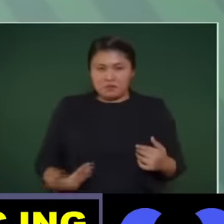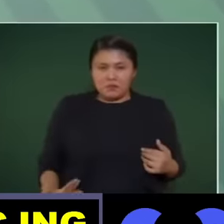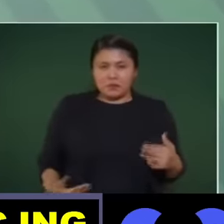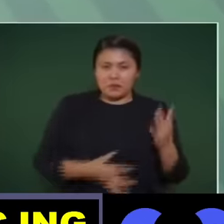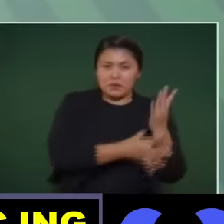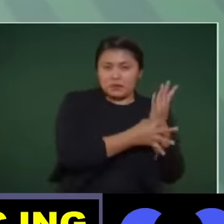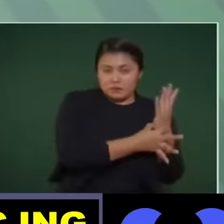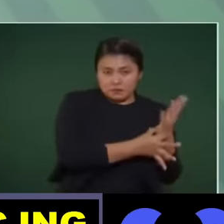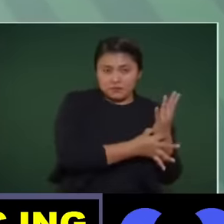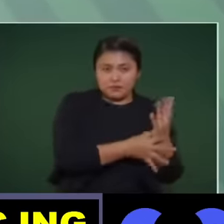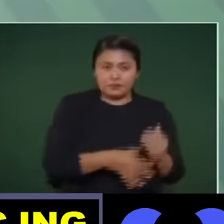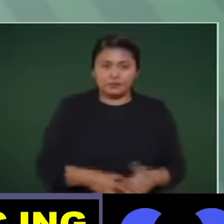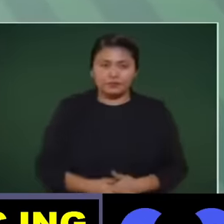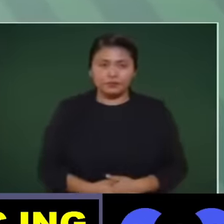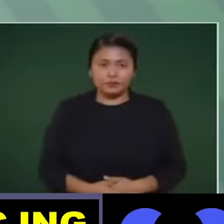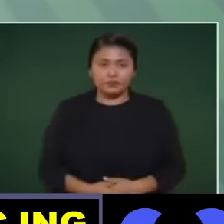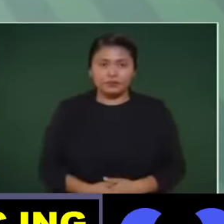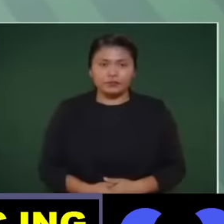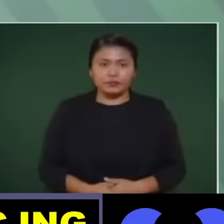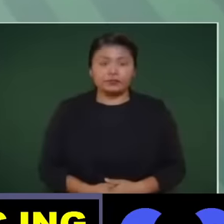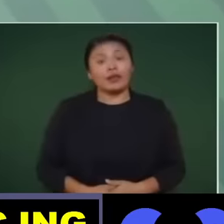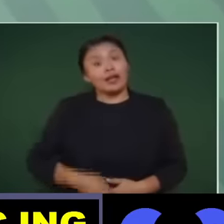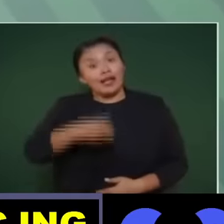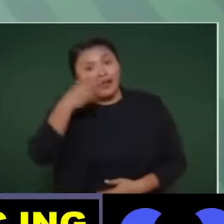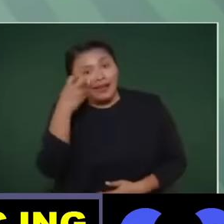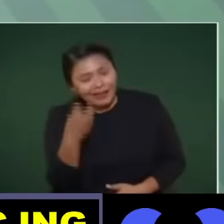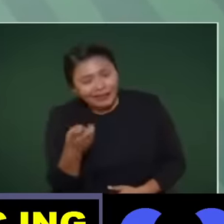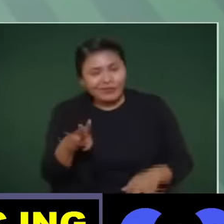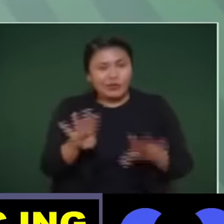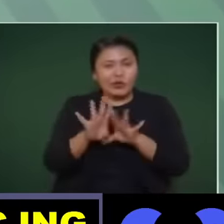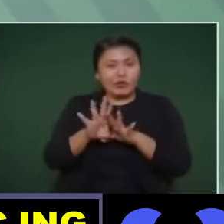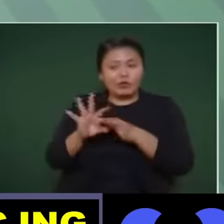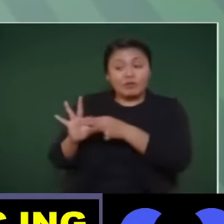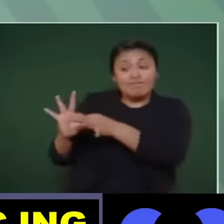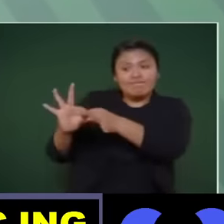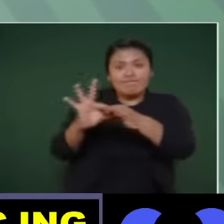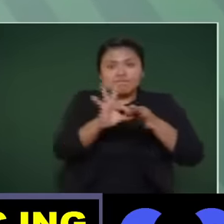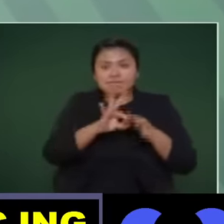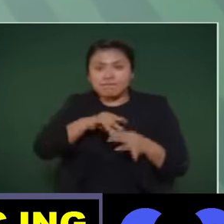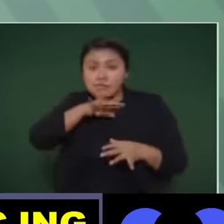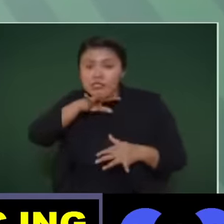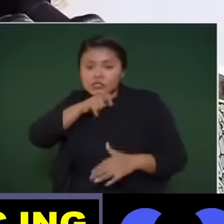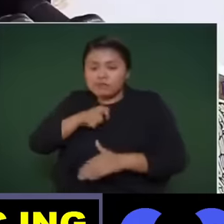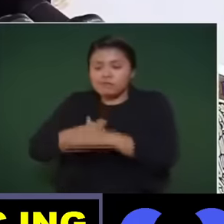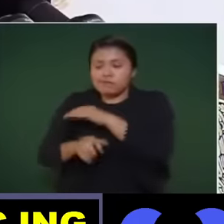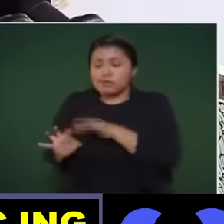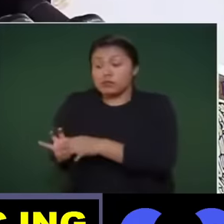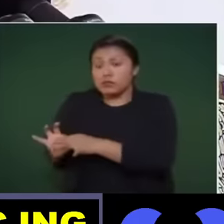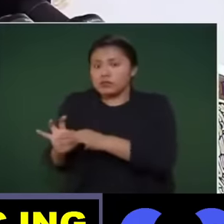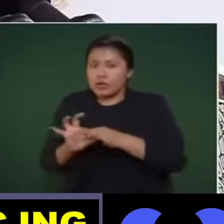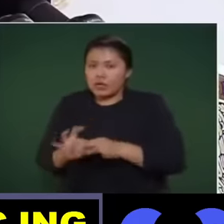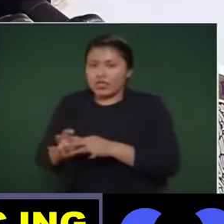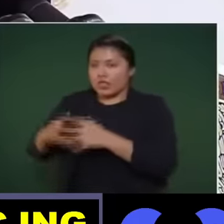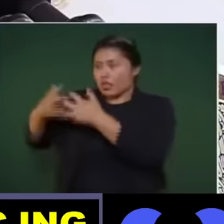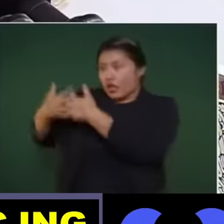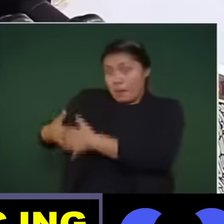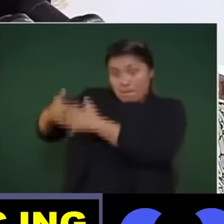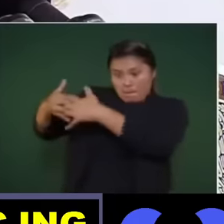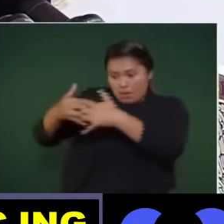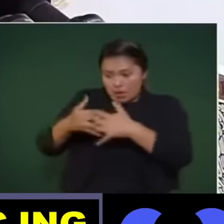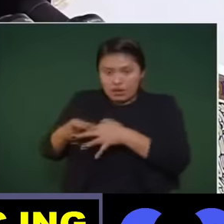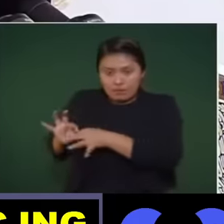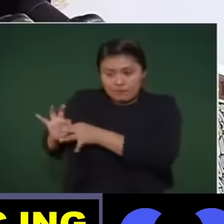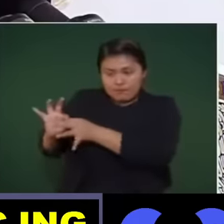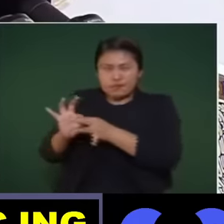son las redes de corrupción que se realizan con diversas empresas. Fueron